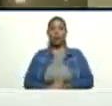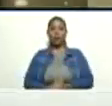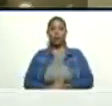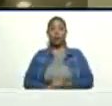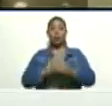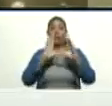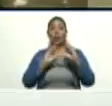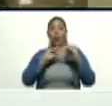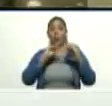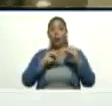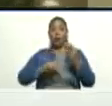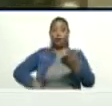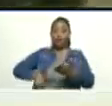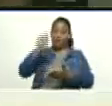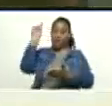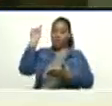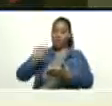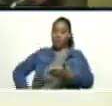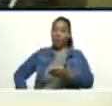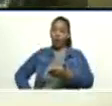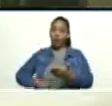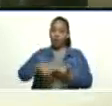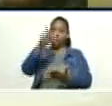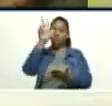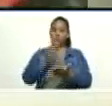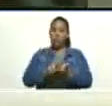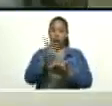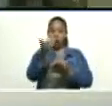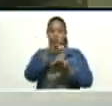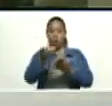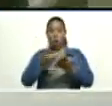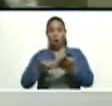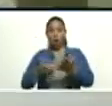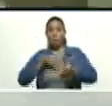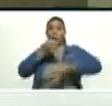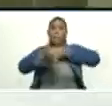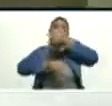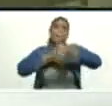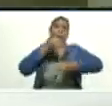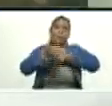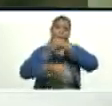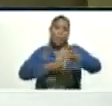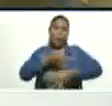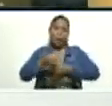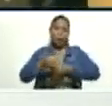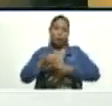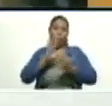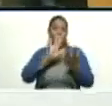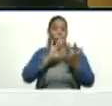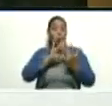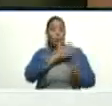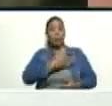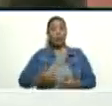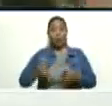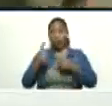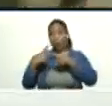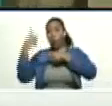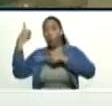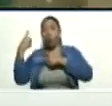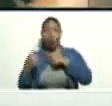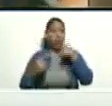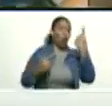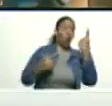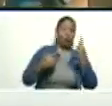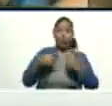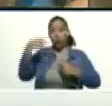hablaron, se firmaron, se aprobaron documentos, se dieron discursos, pasó un presidente por allá, pasó otro presidente y